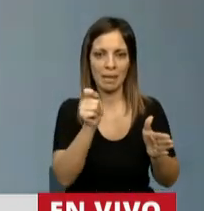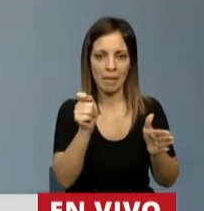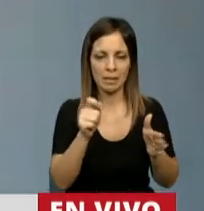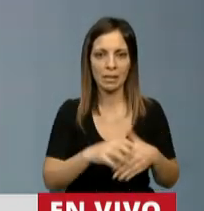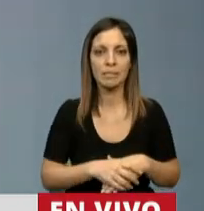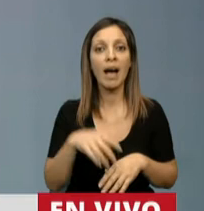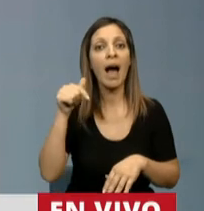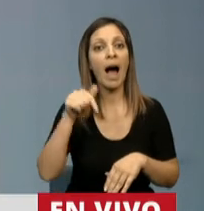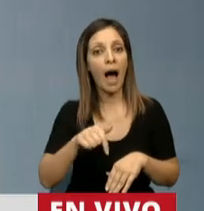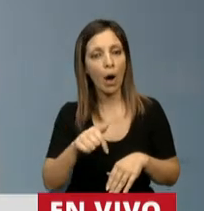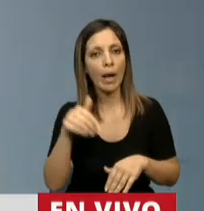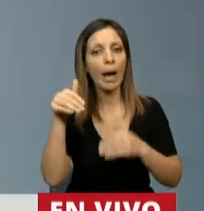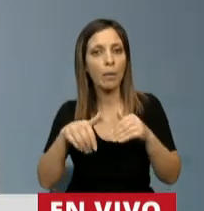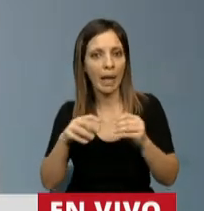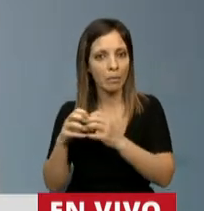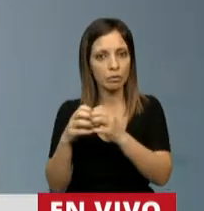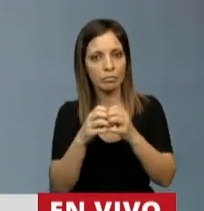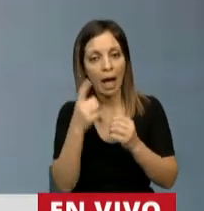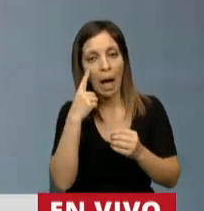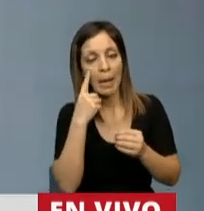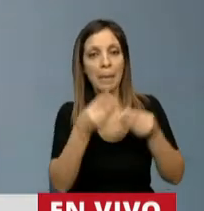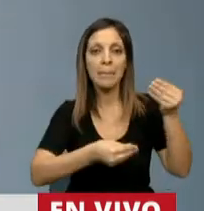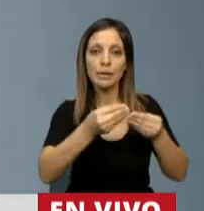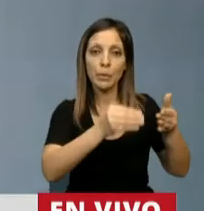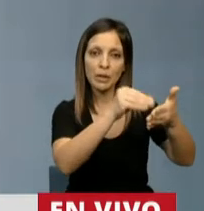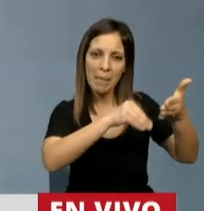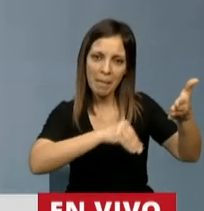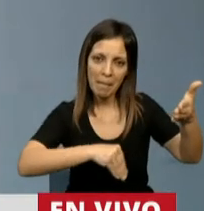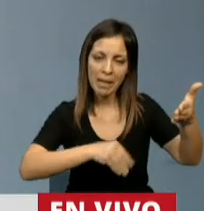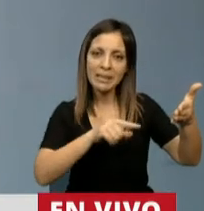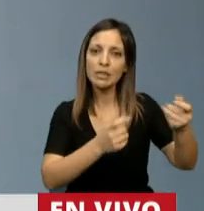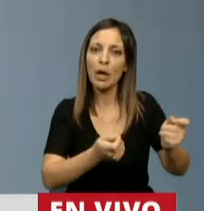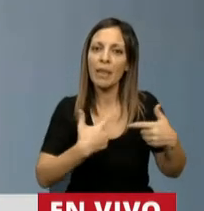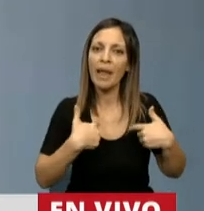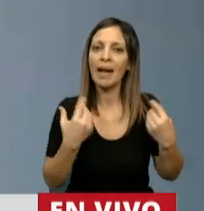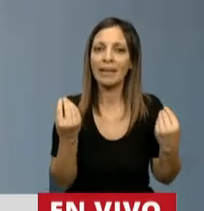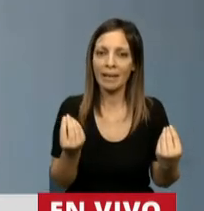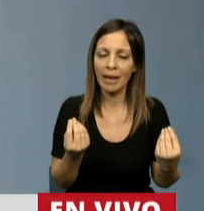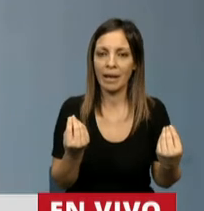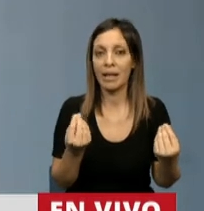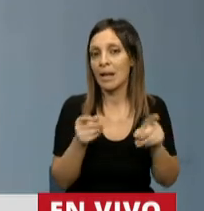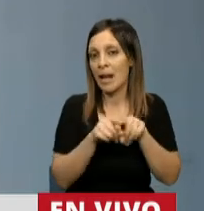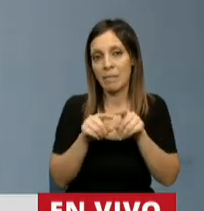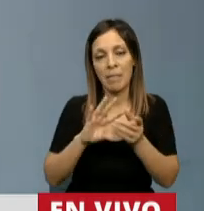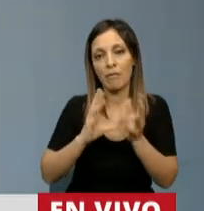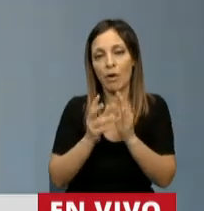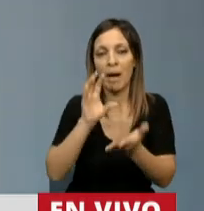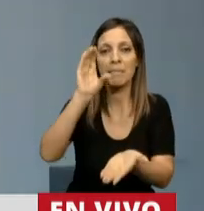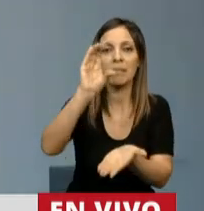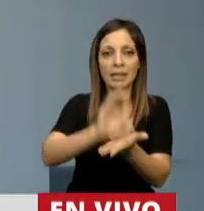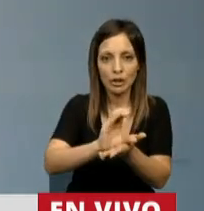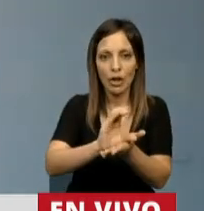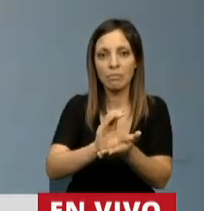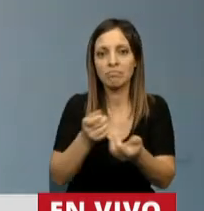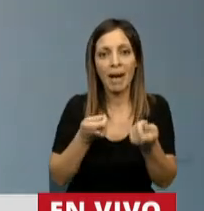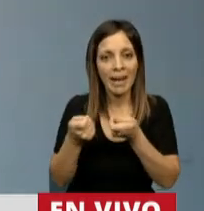votamos la ampliación del presupuesto que nos va a permitir cubrir idéntica inversión en el segundo